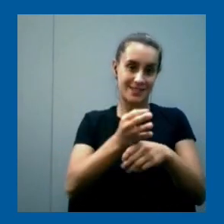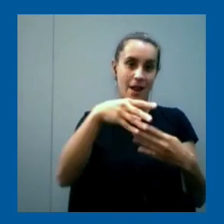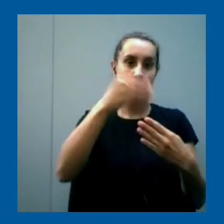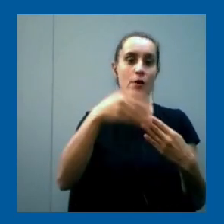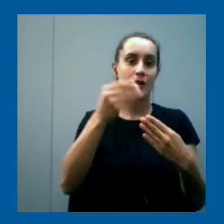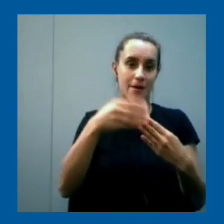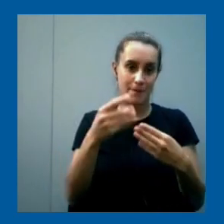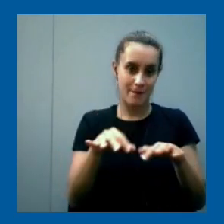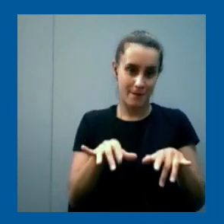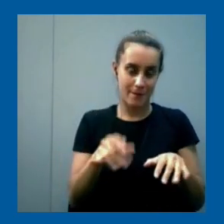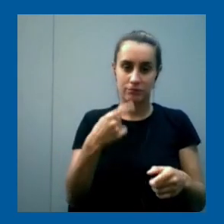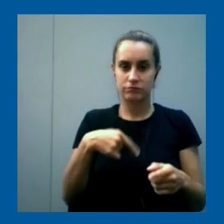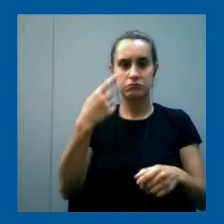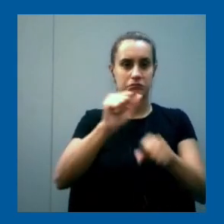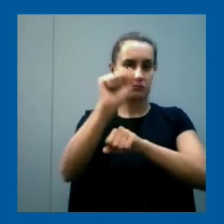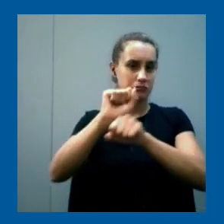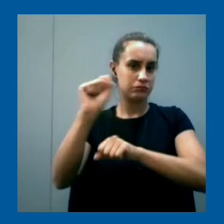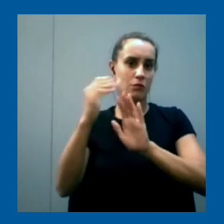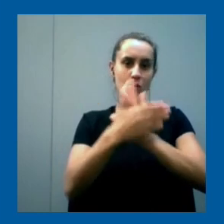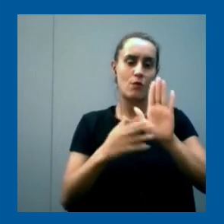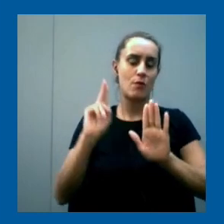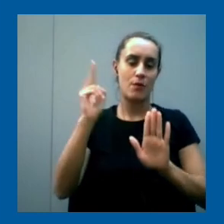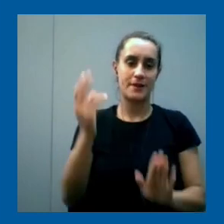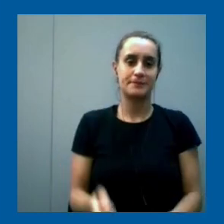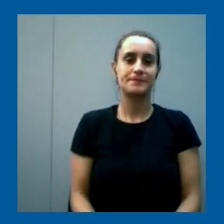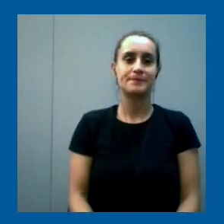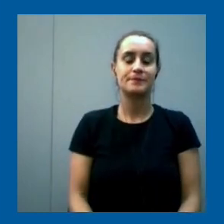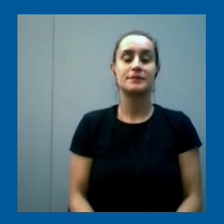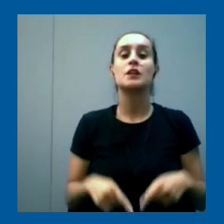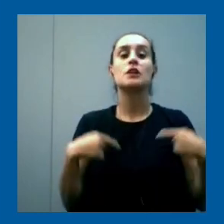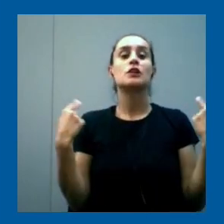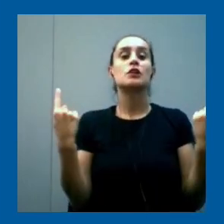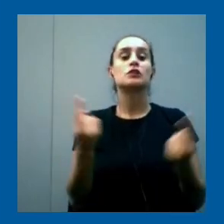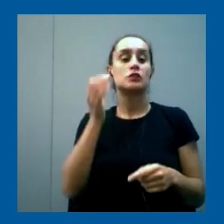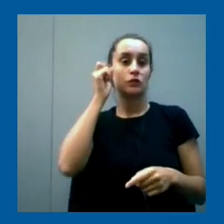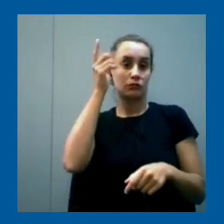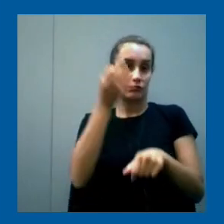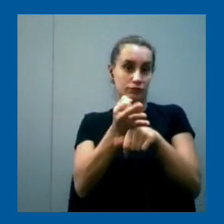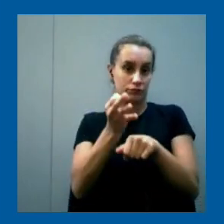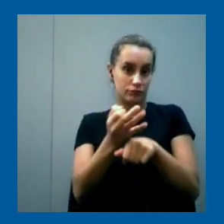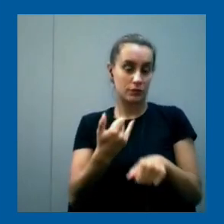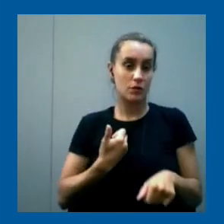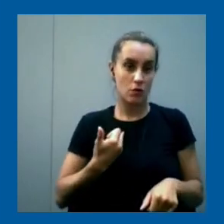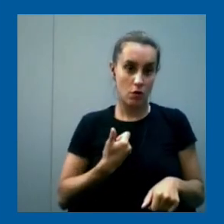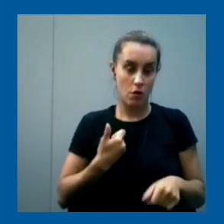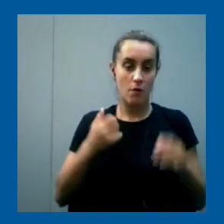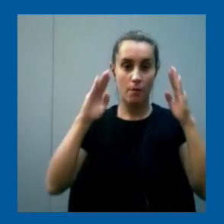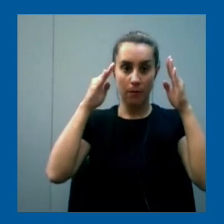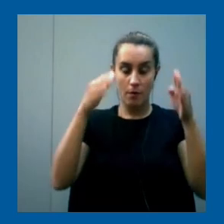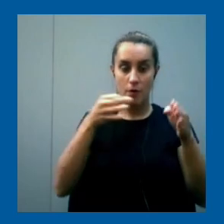egresados de todo el país. Nuestro modelo de capacitación está centrado en el estudiante,